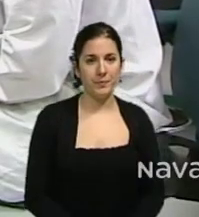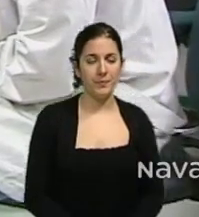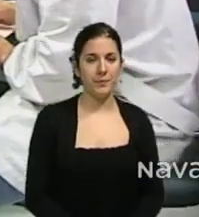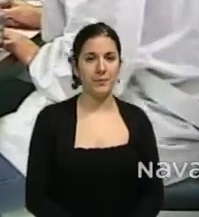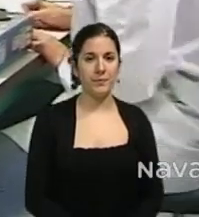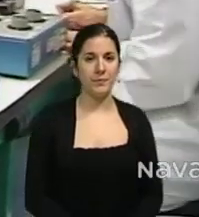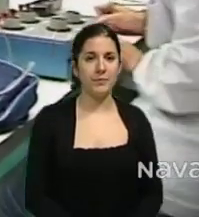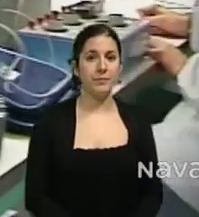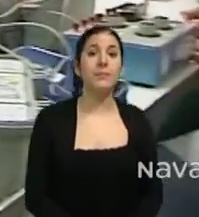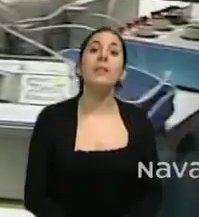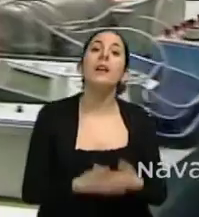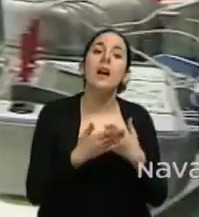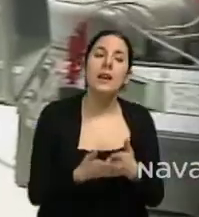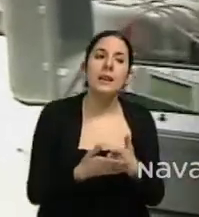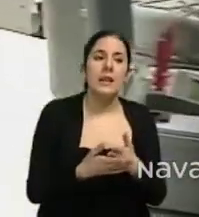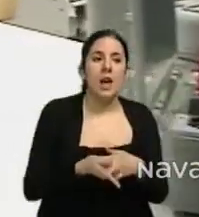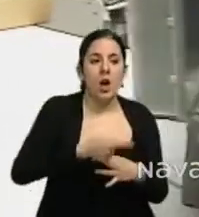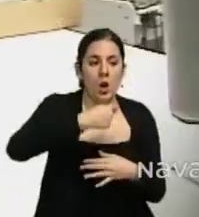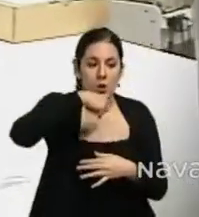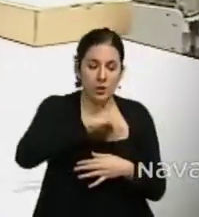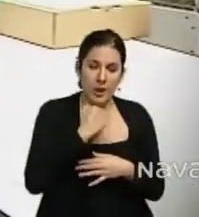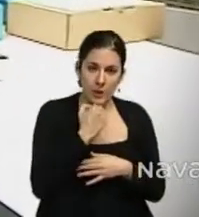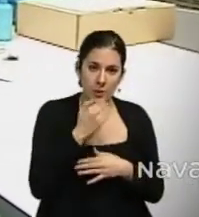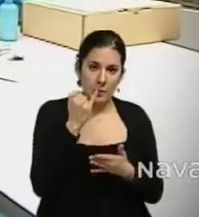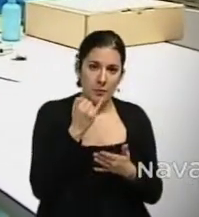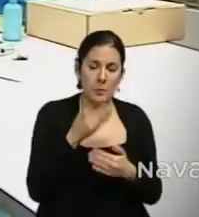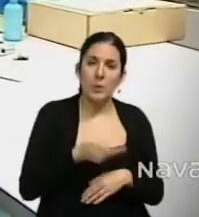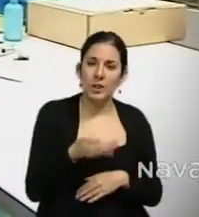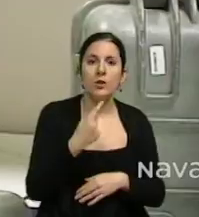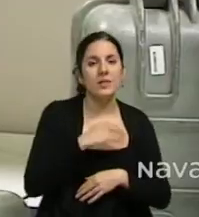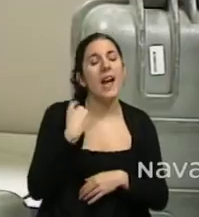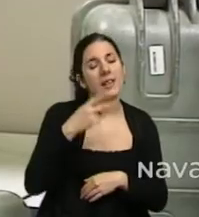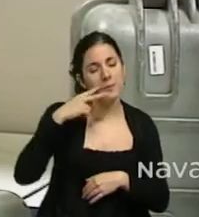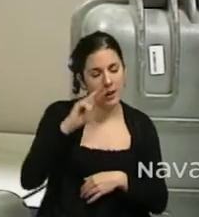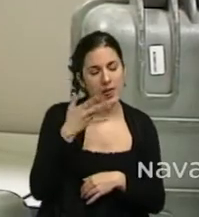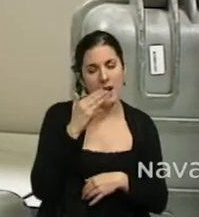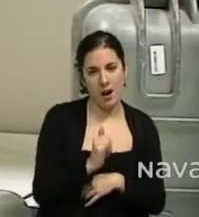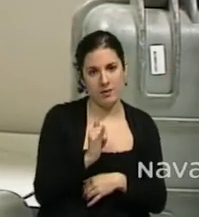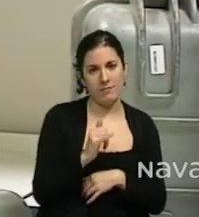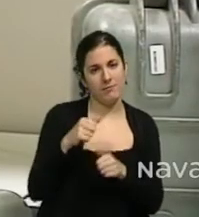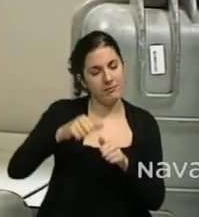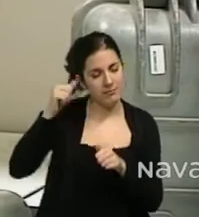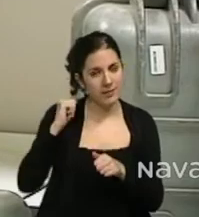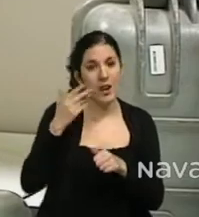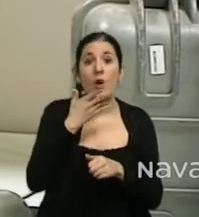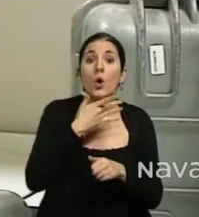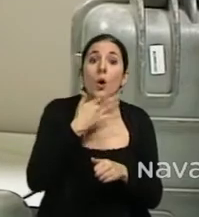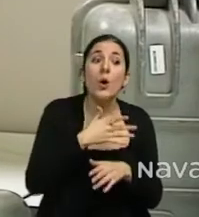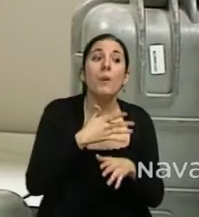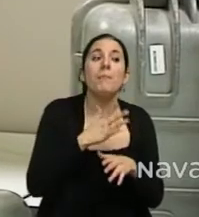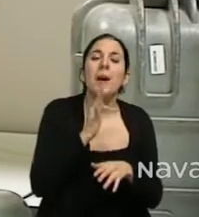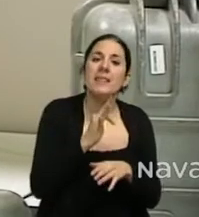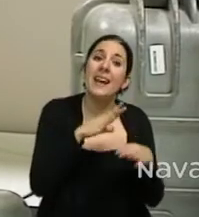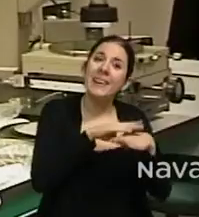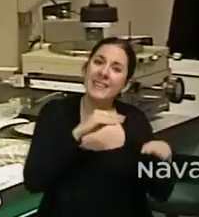Como parte importante nuestra era que ya teníamos un conocimiento muy bueno de nuestros clientes, un